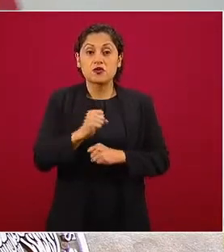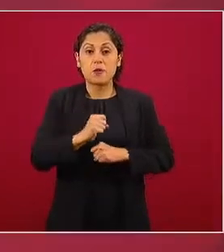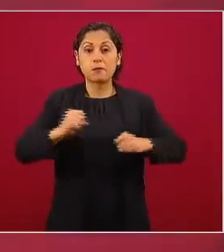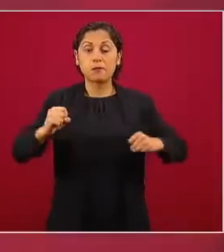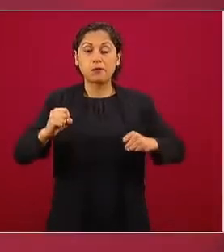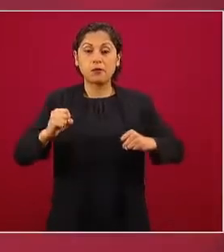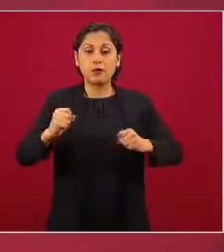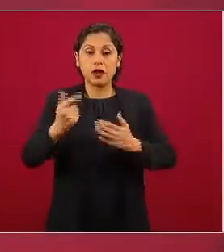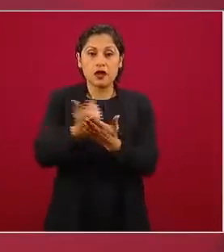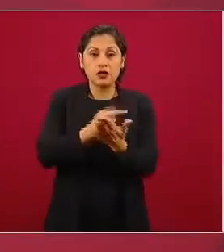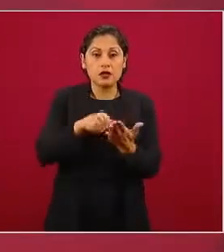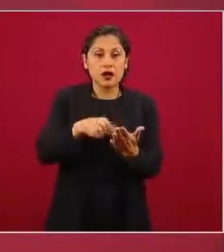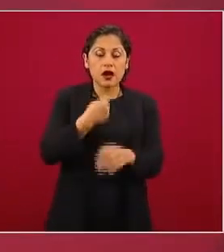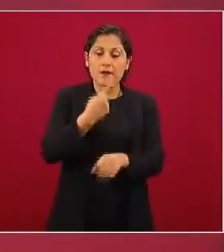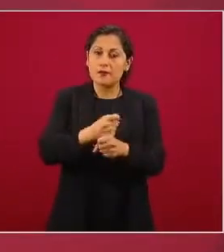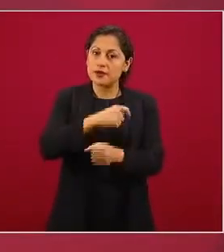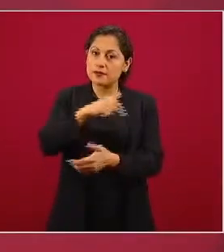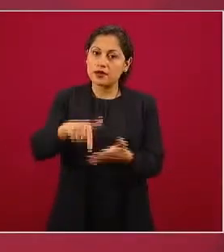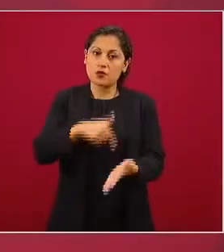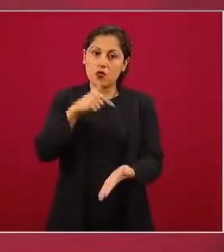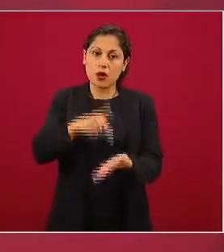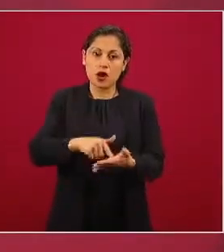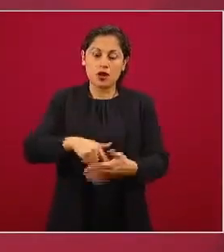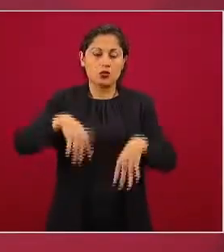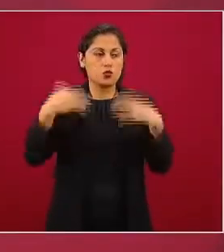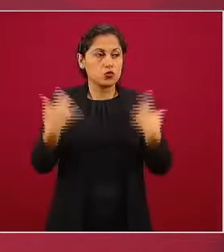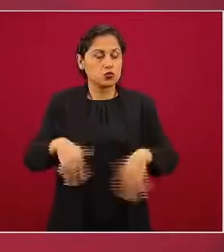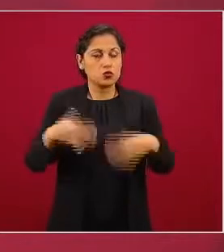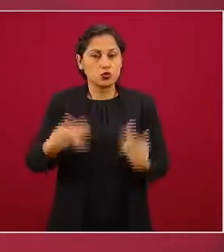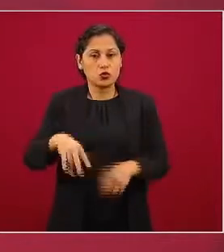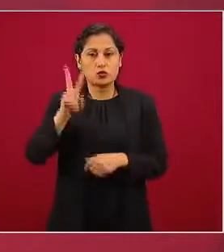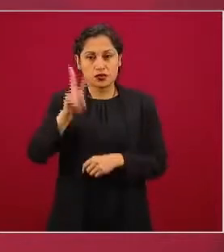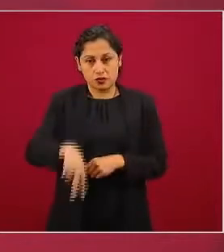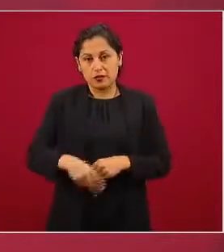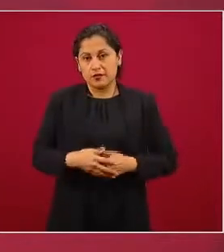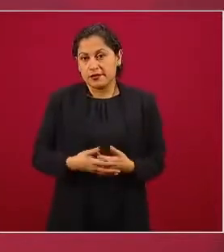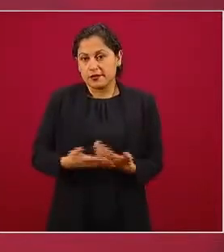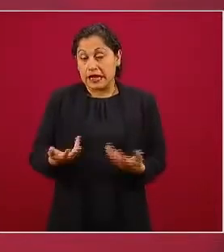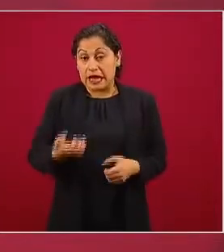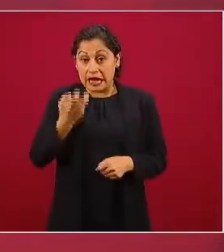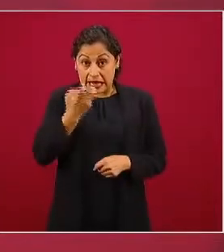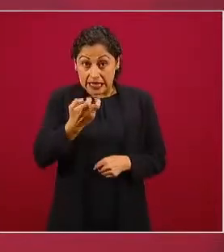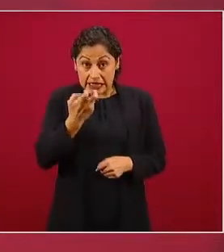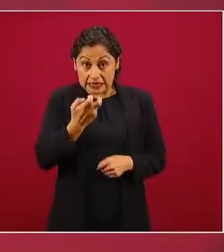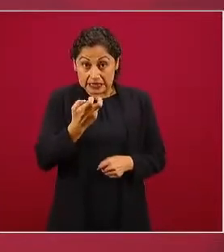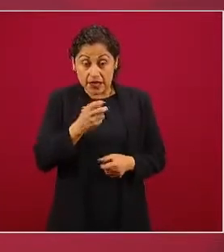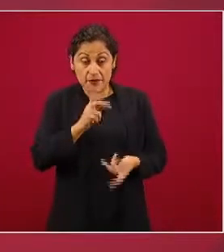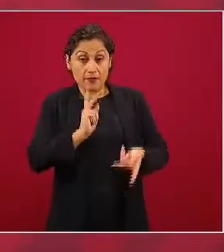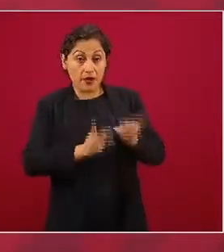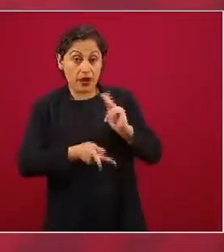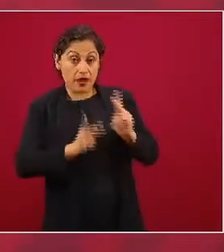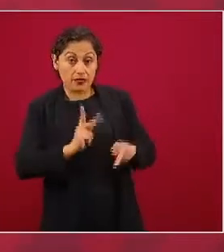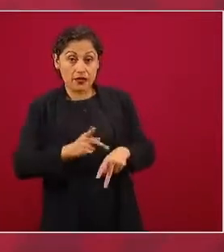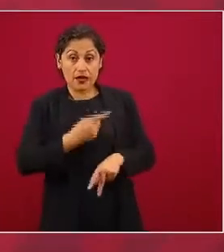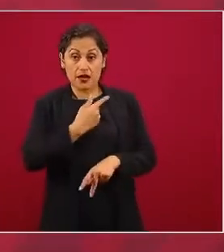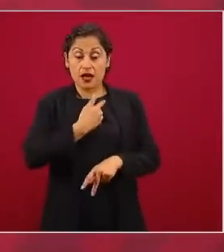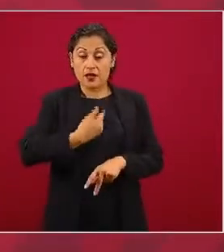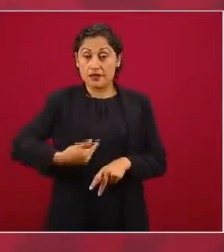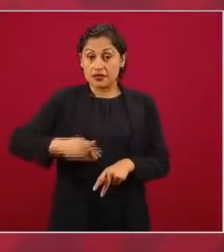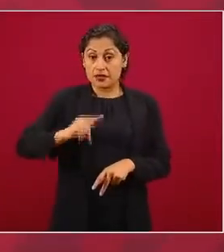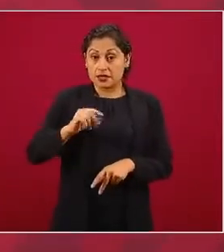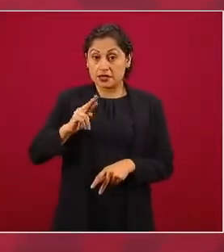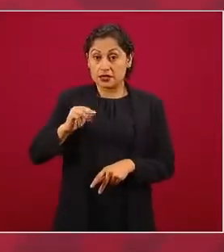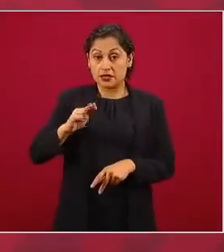Eso no salió en la plática, nos quedamos nada más en la primera parte, porque tampoco voy yo a